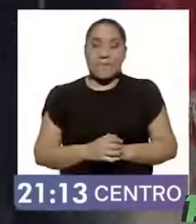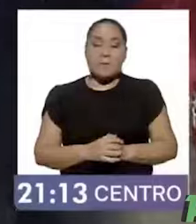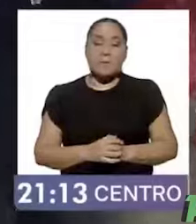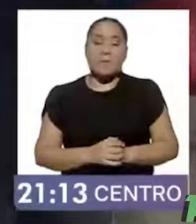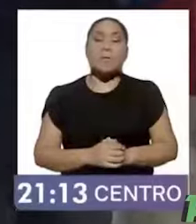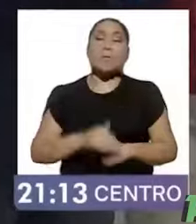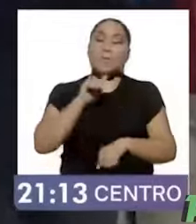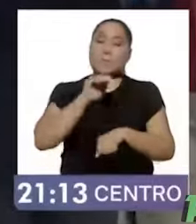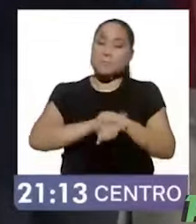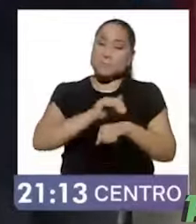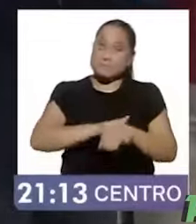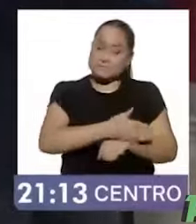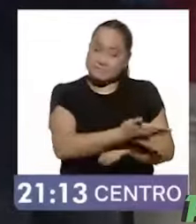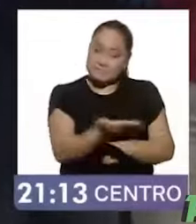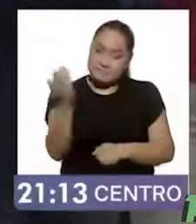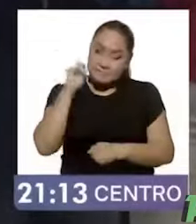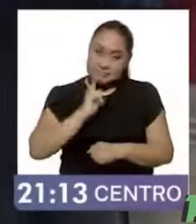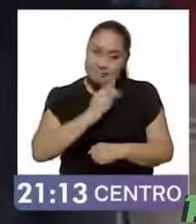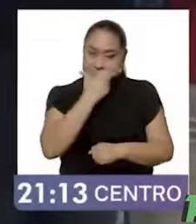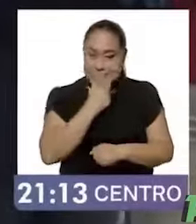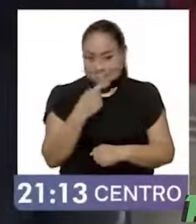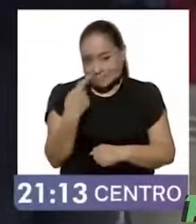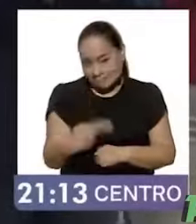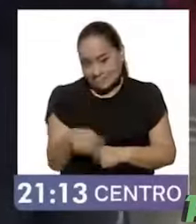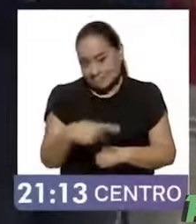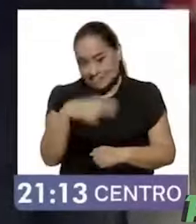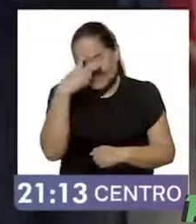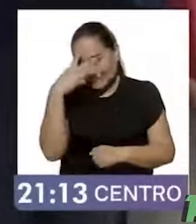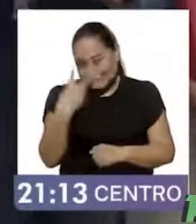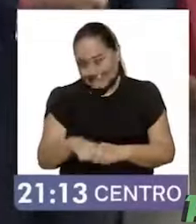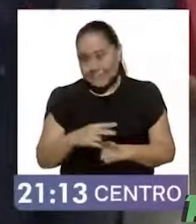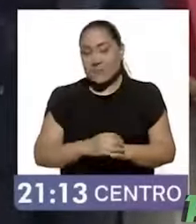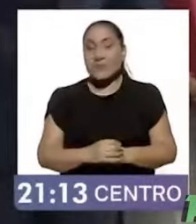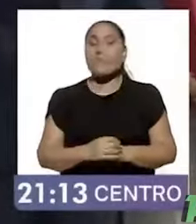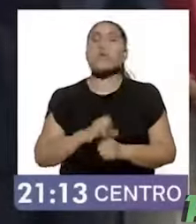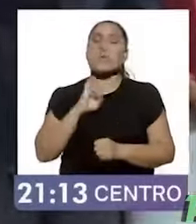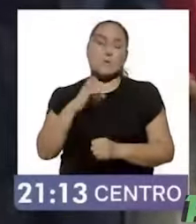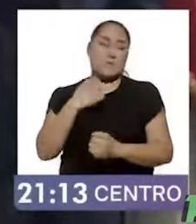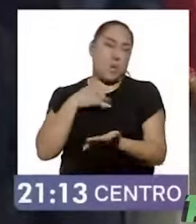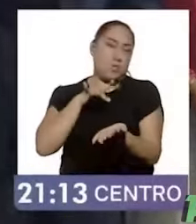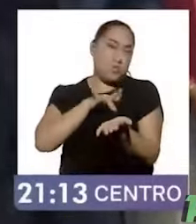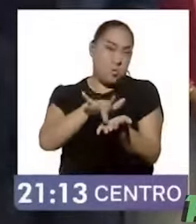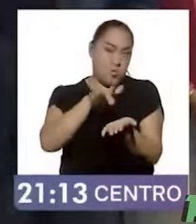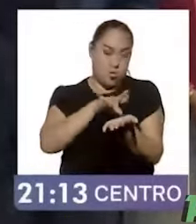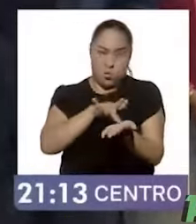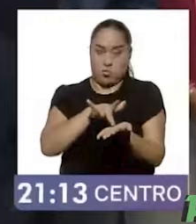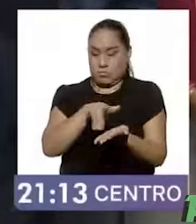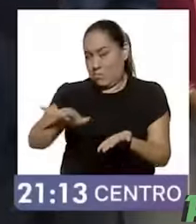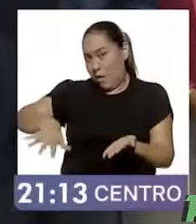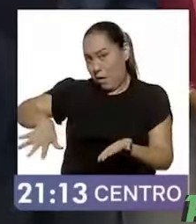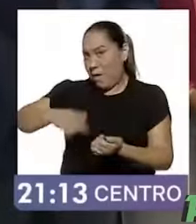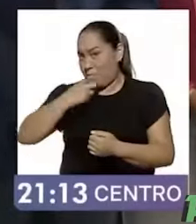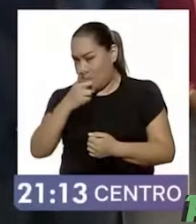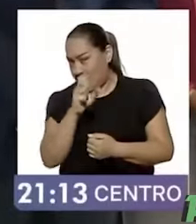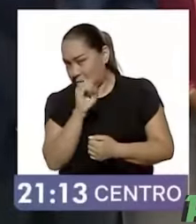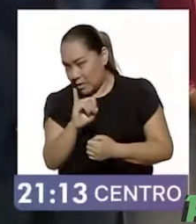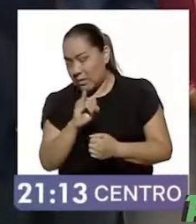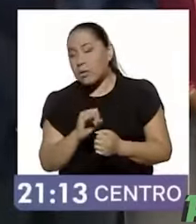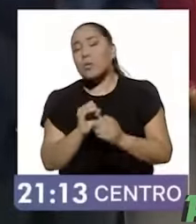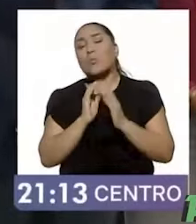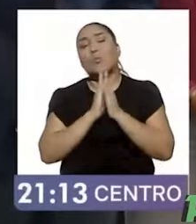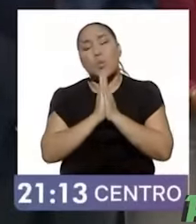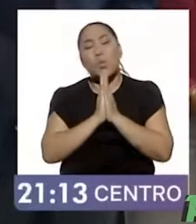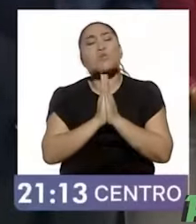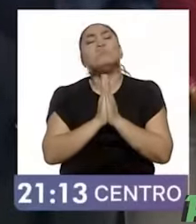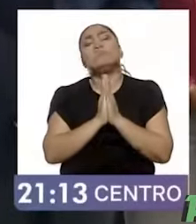Amigas y amigos mexicanos, suscribiendo y respaldando lo que aquí bien se ha señalado, la convocatoria